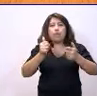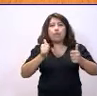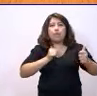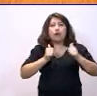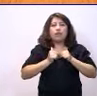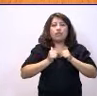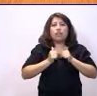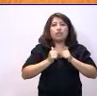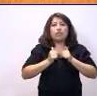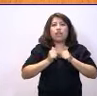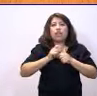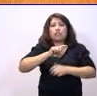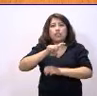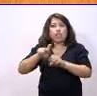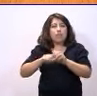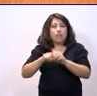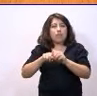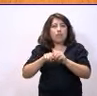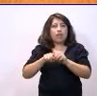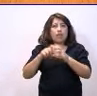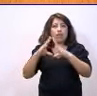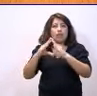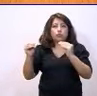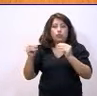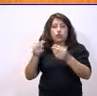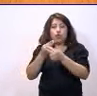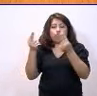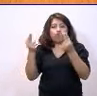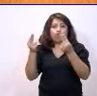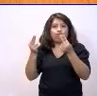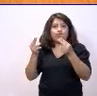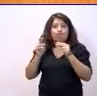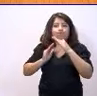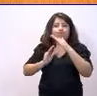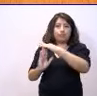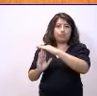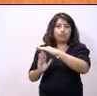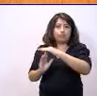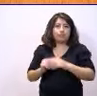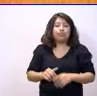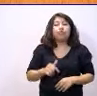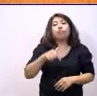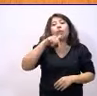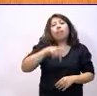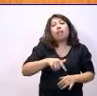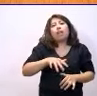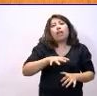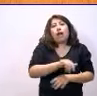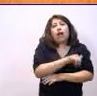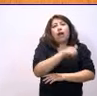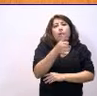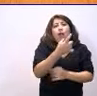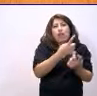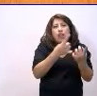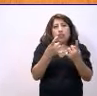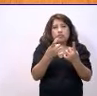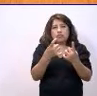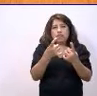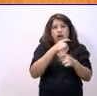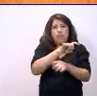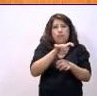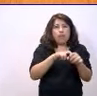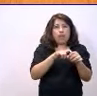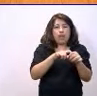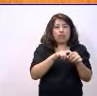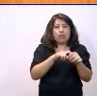congeladas las plazas de nuestra universidad pública. Aquí se ha probado la necesidad de incrementar plazas,